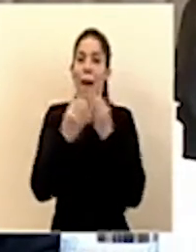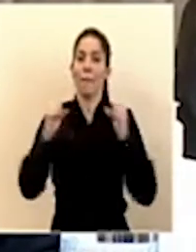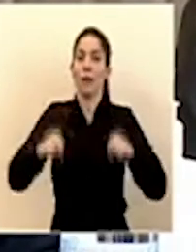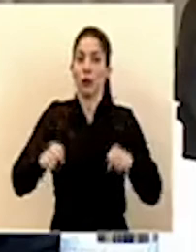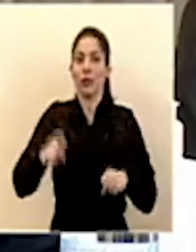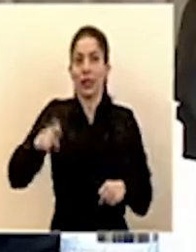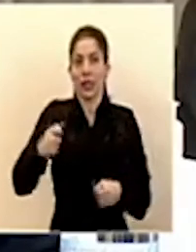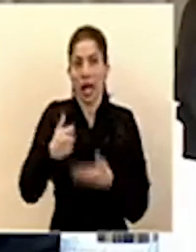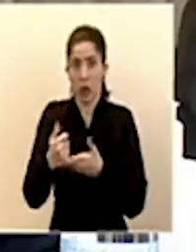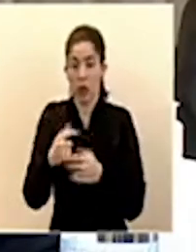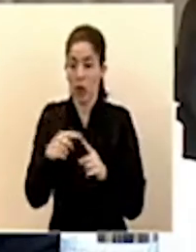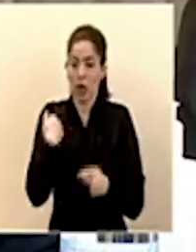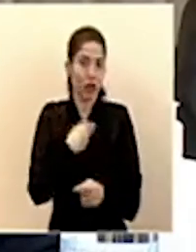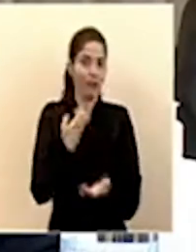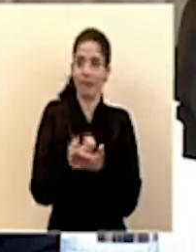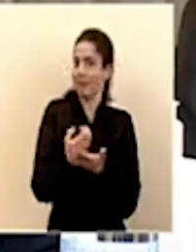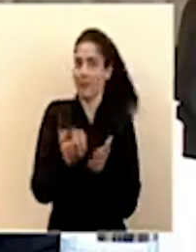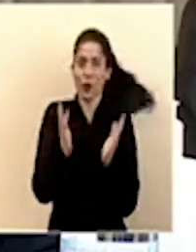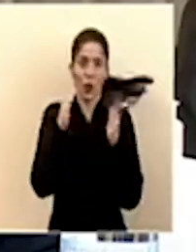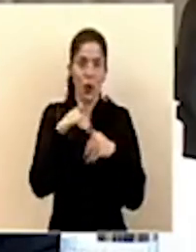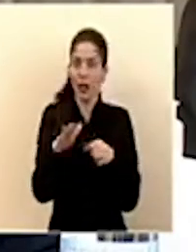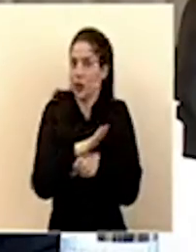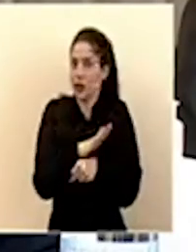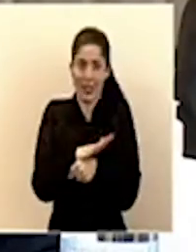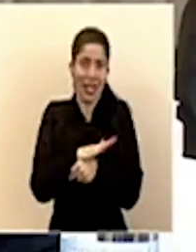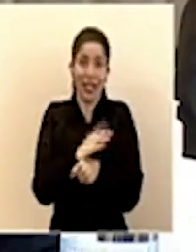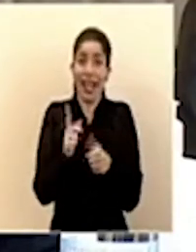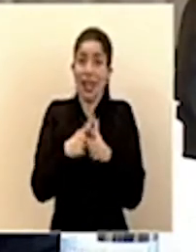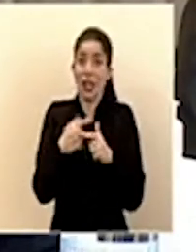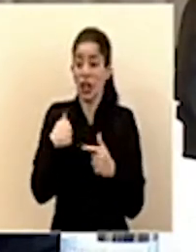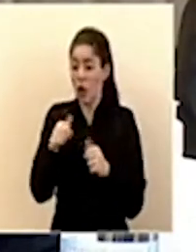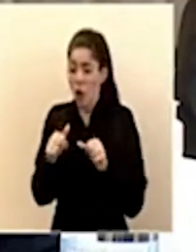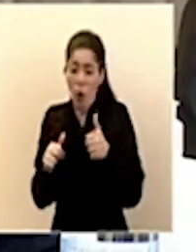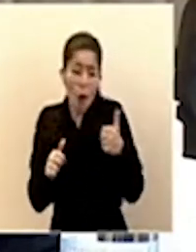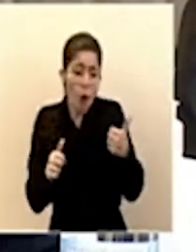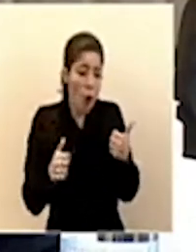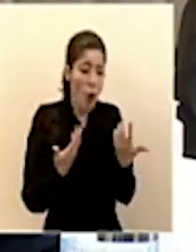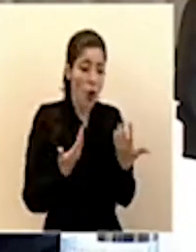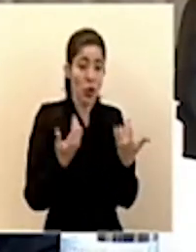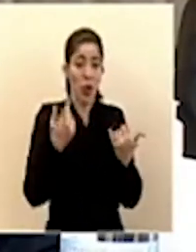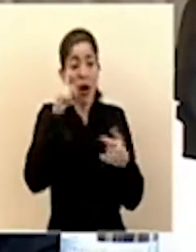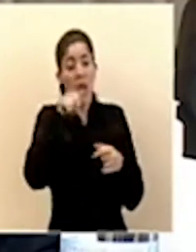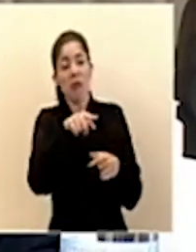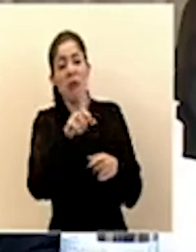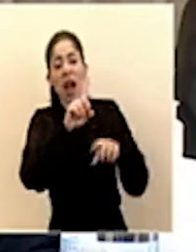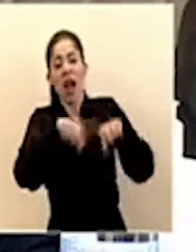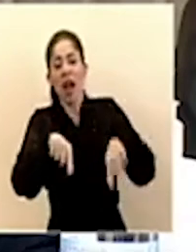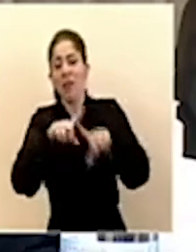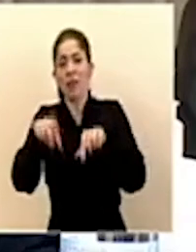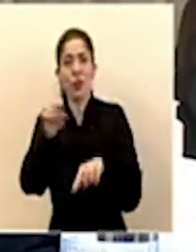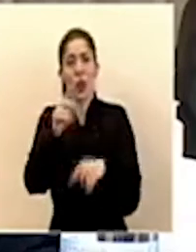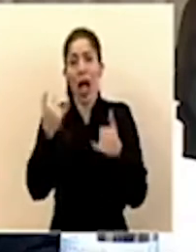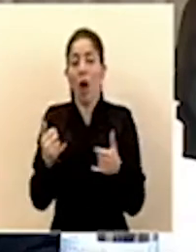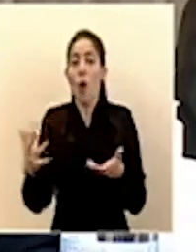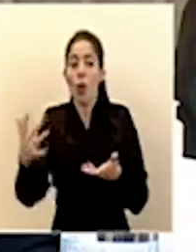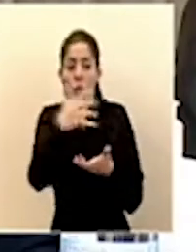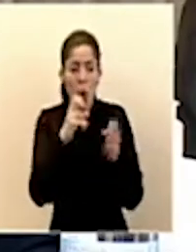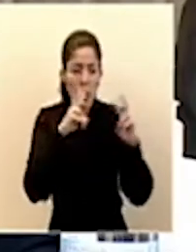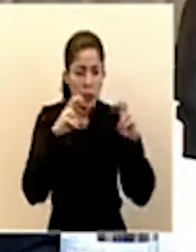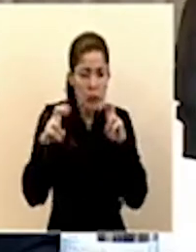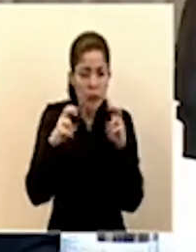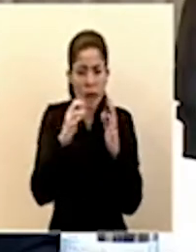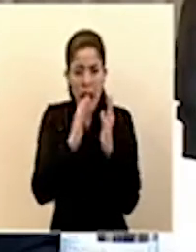no tenemos los recursos. No hay ninguna medida que se pueda descartar en estos momentos. Lo que hemos hecho es hacer